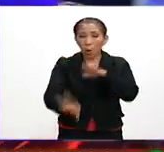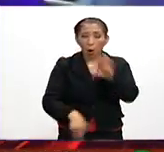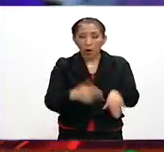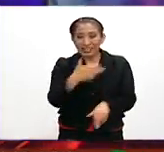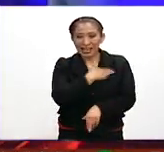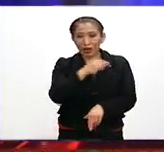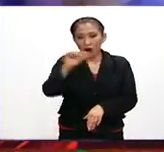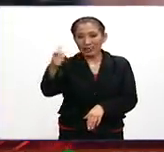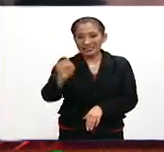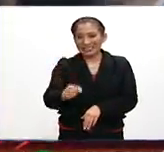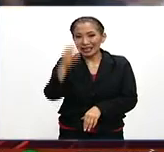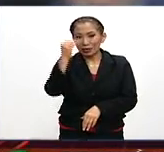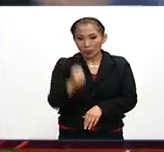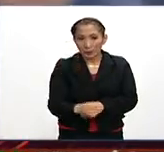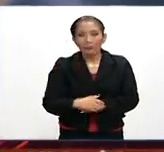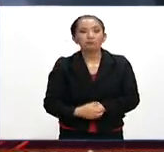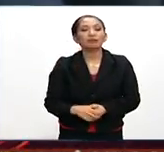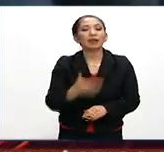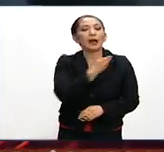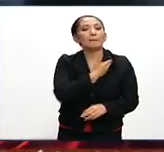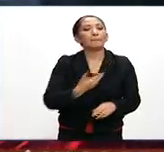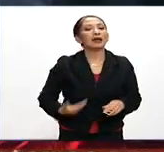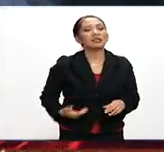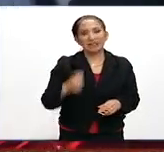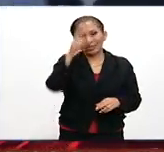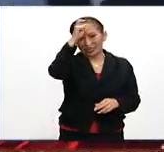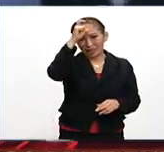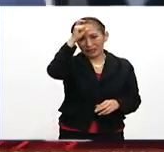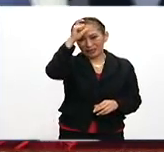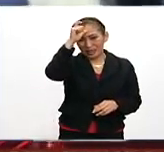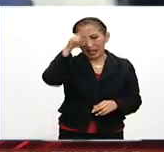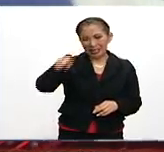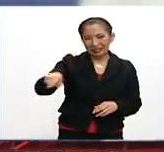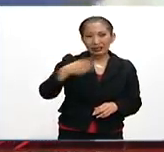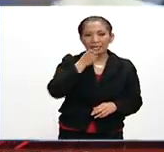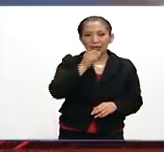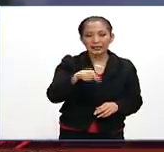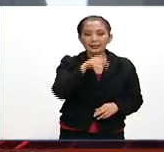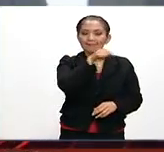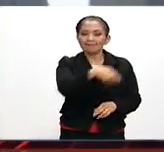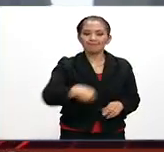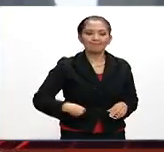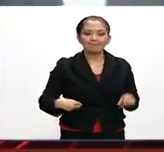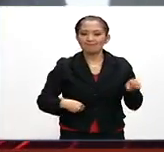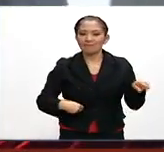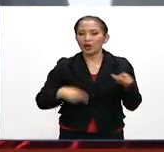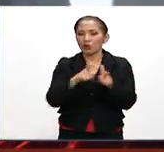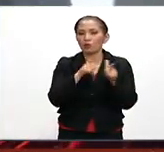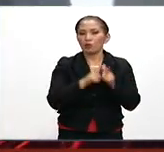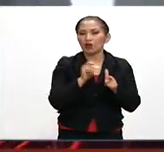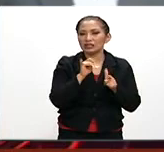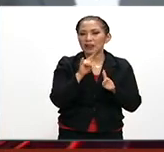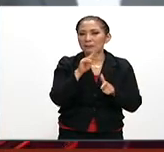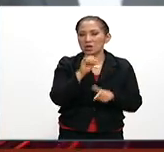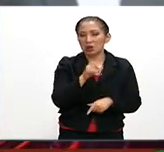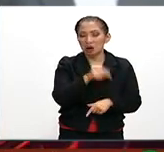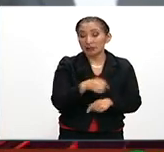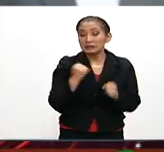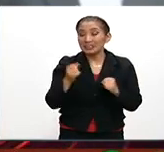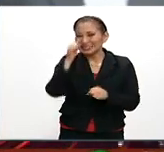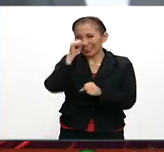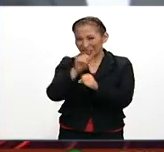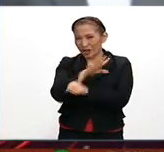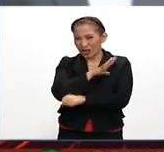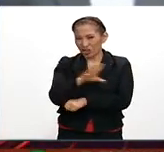e hiriendo a otras 69. El presidente turco Recep Tayyip Erdogan atribuyó el atentado al Estado Islámico. Por su parte, el